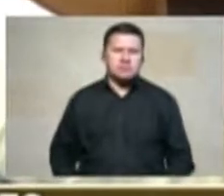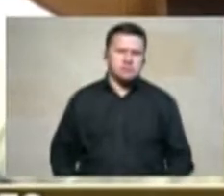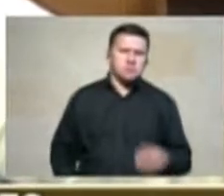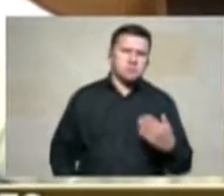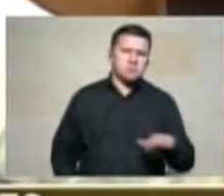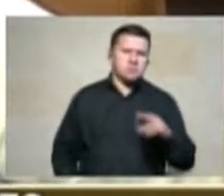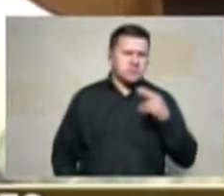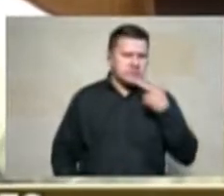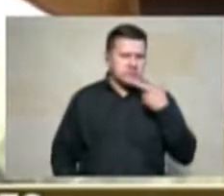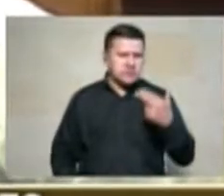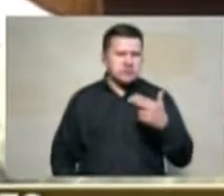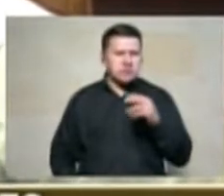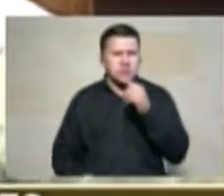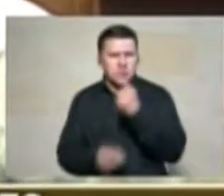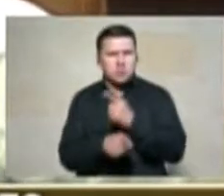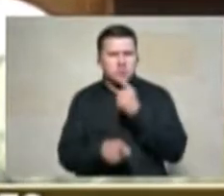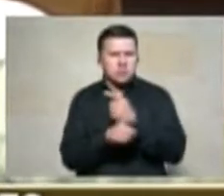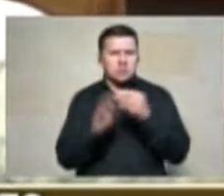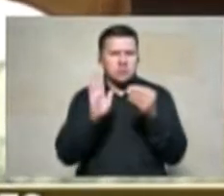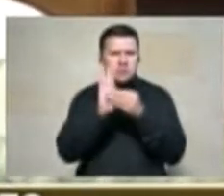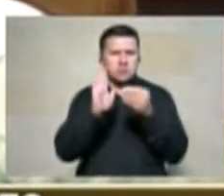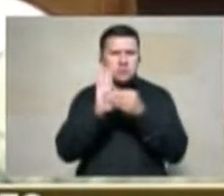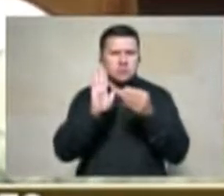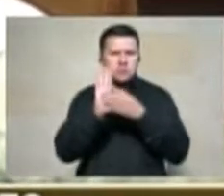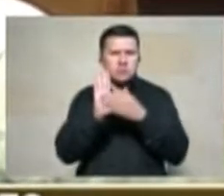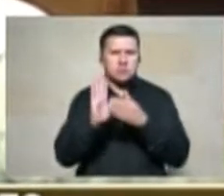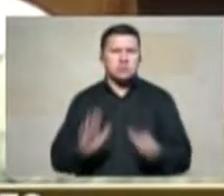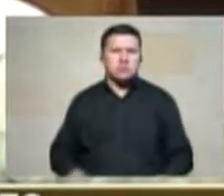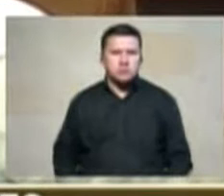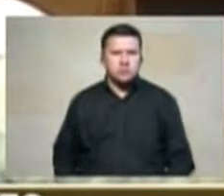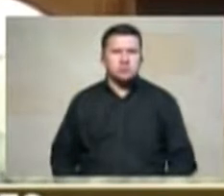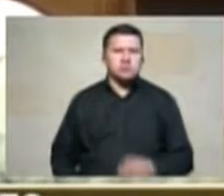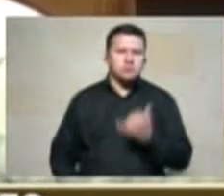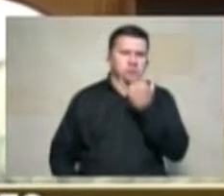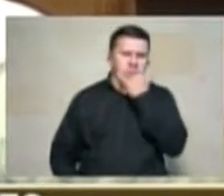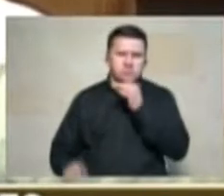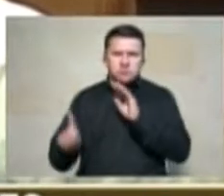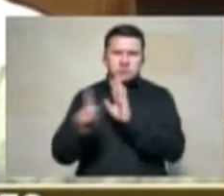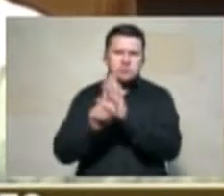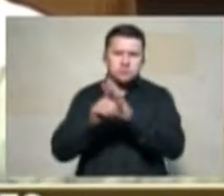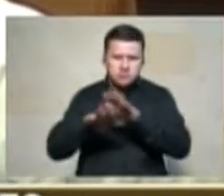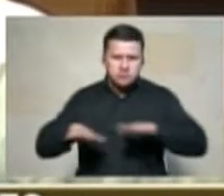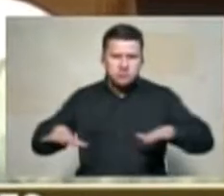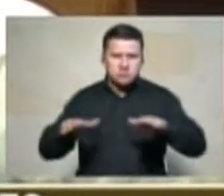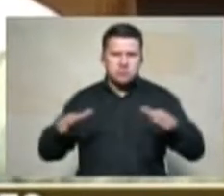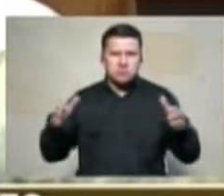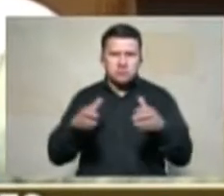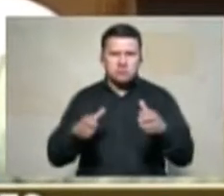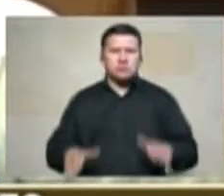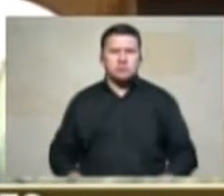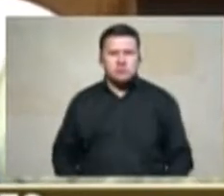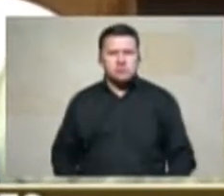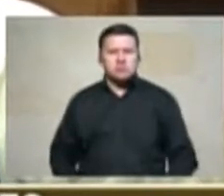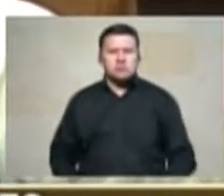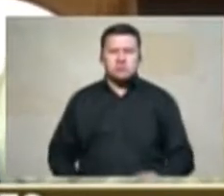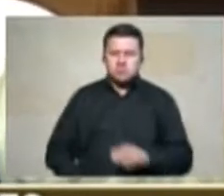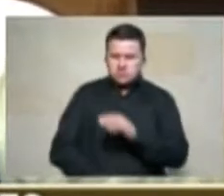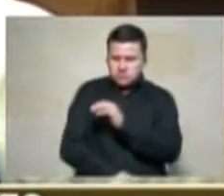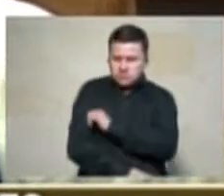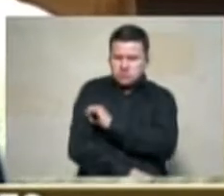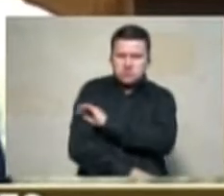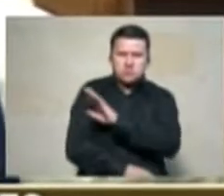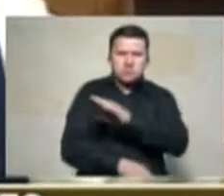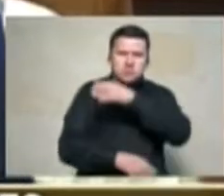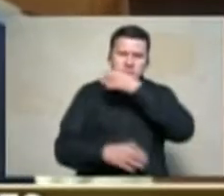histórica precisa y es el desplazamiento forzado por parte de los paramilitares al